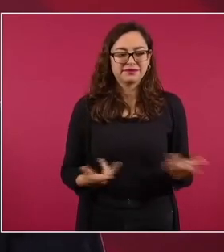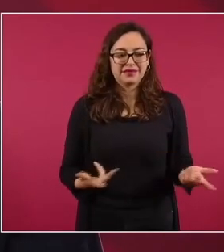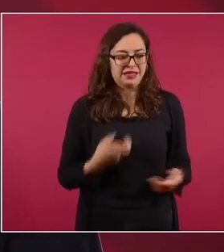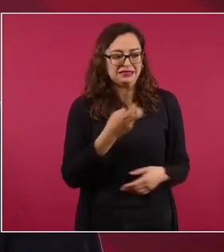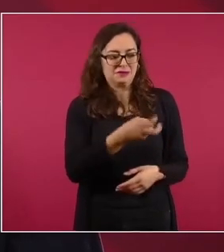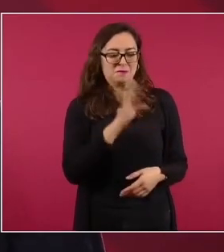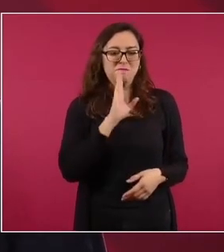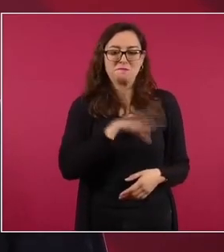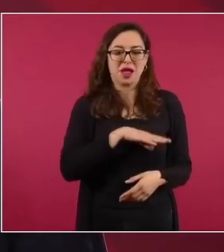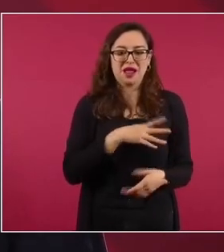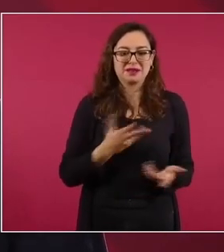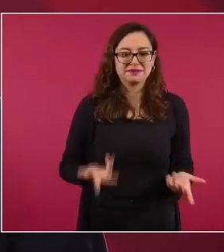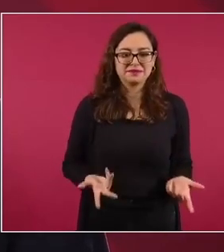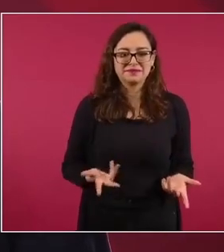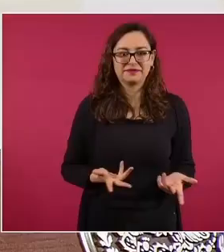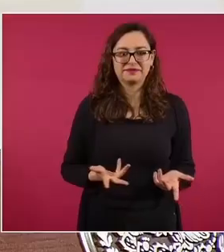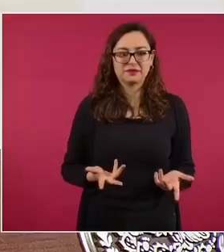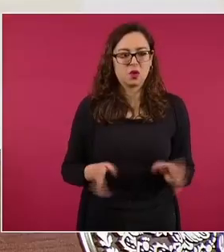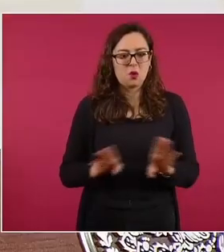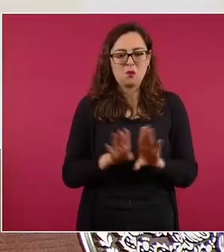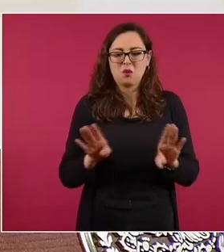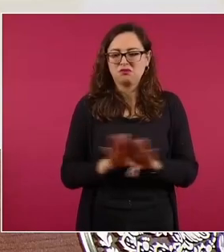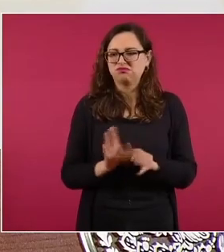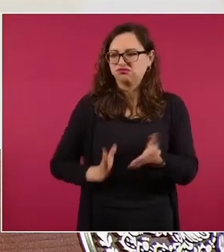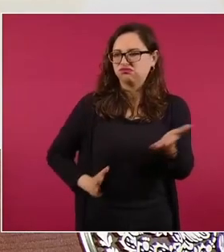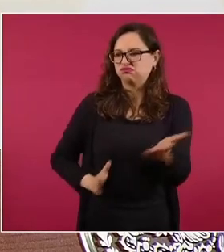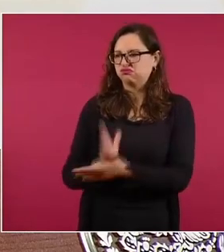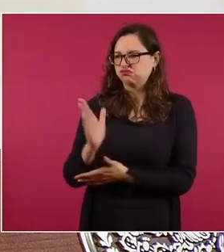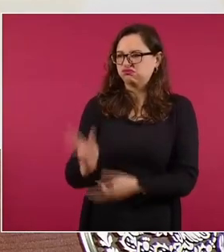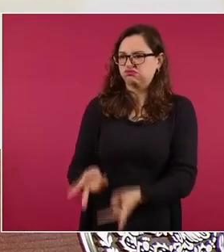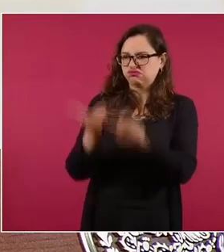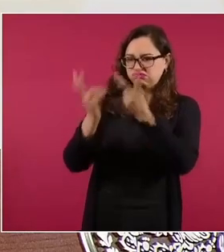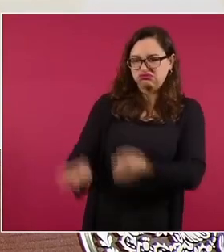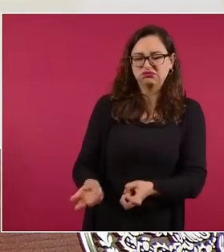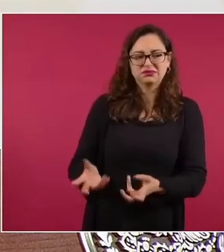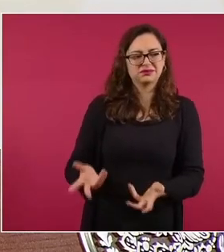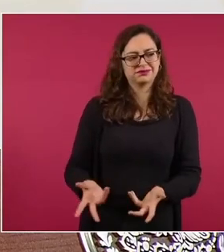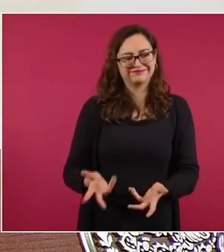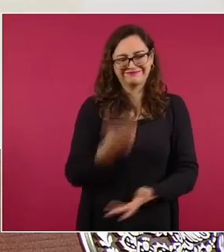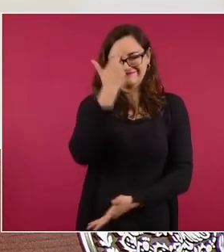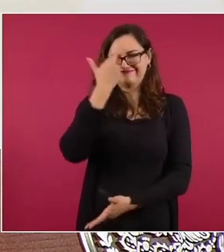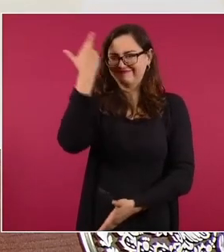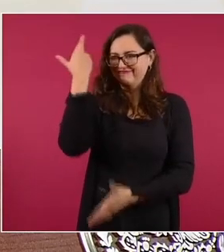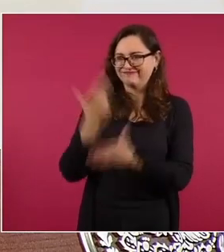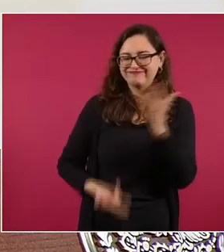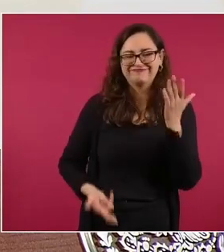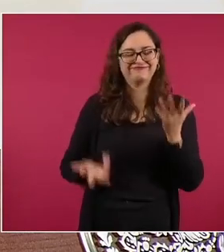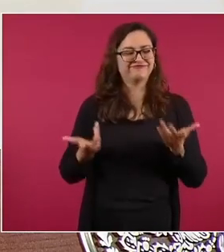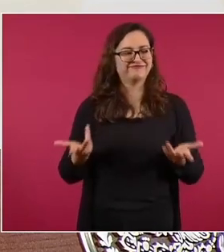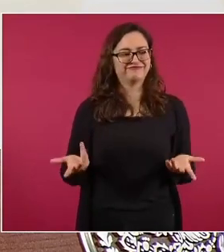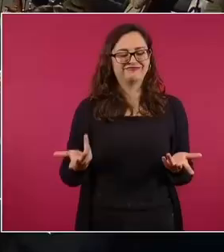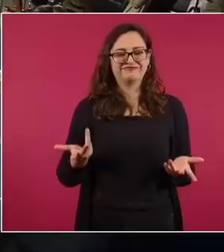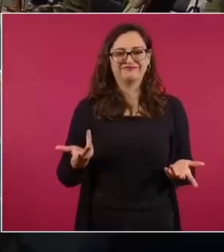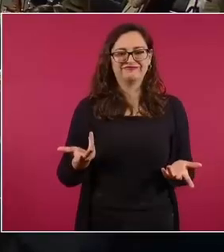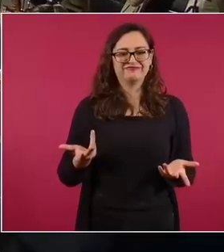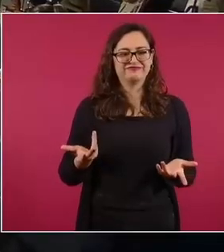a la privacidad, una falta de respeto a las personas,